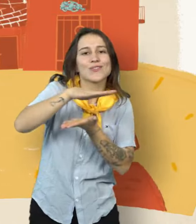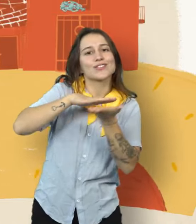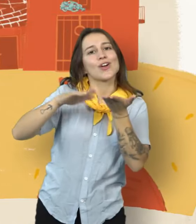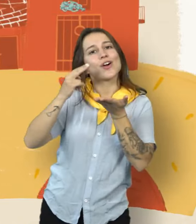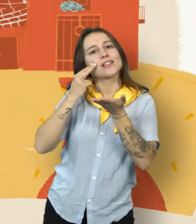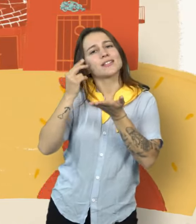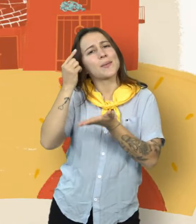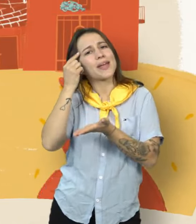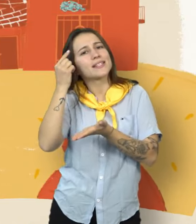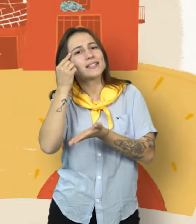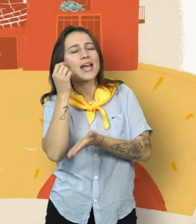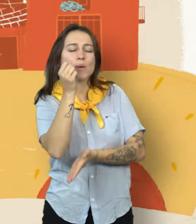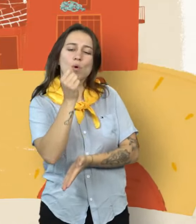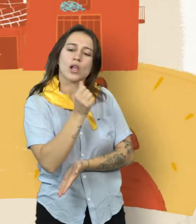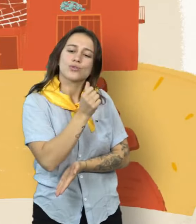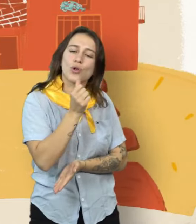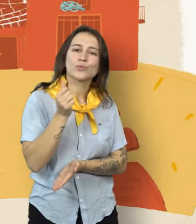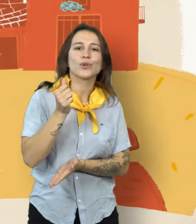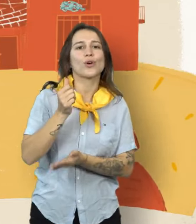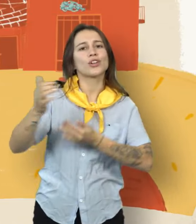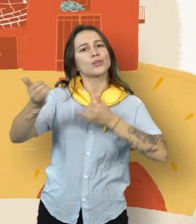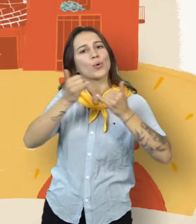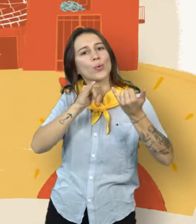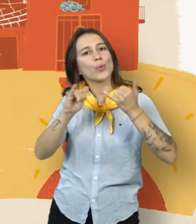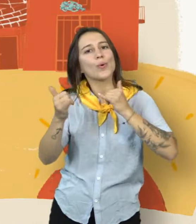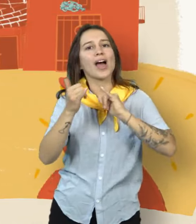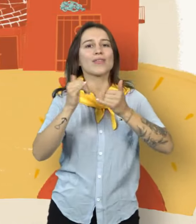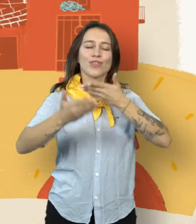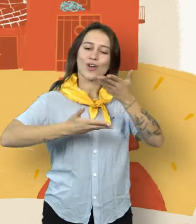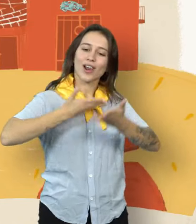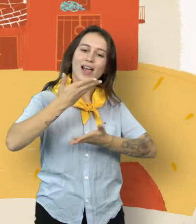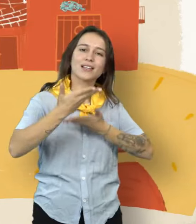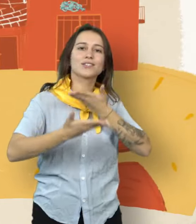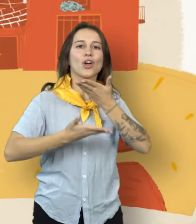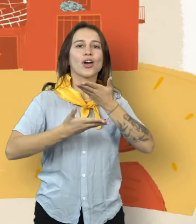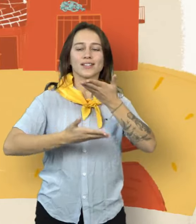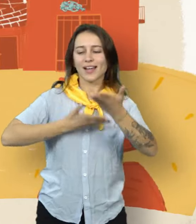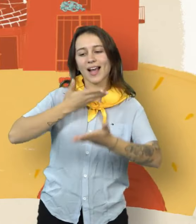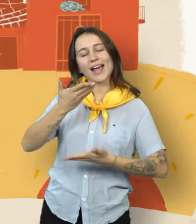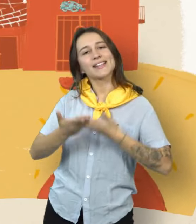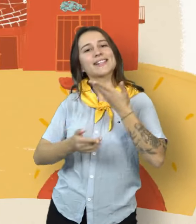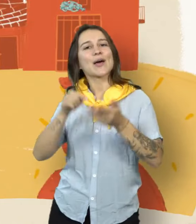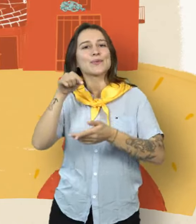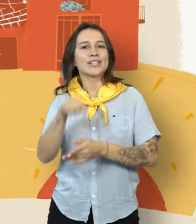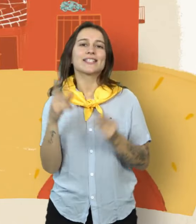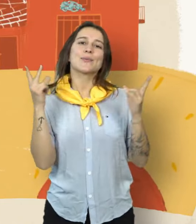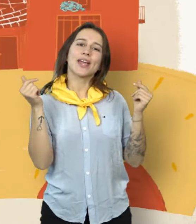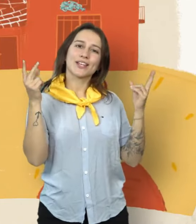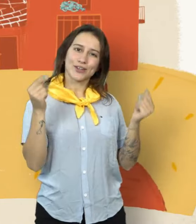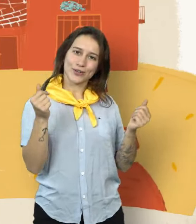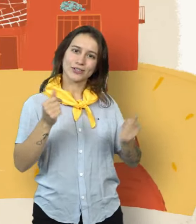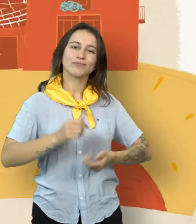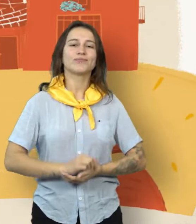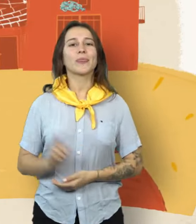las situaciones, pensemos las soluciones, jugando con las canciones, cantamos este